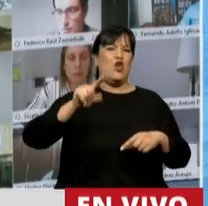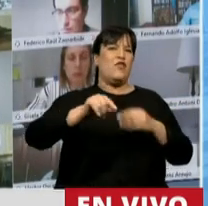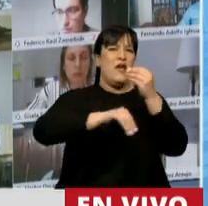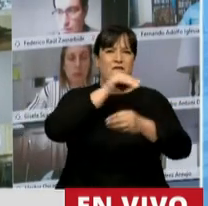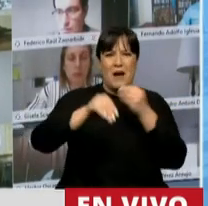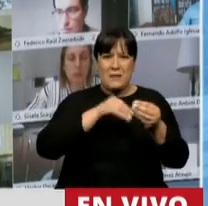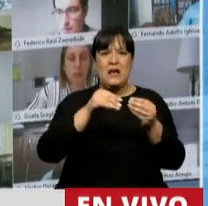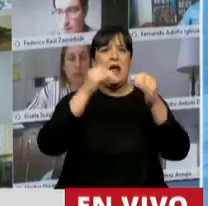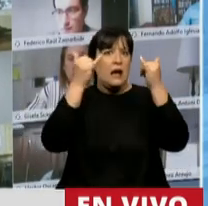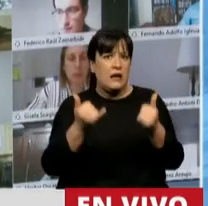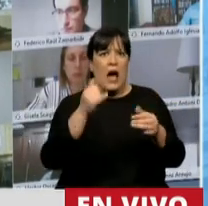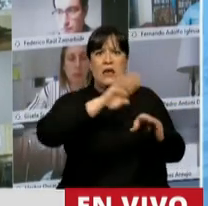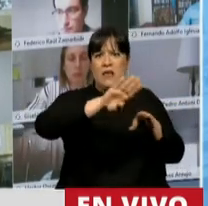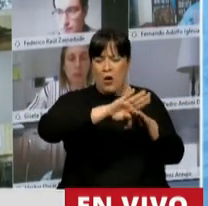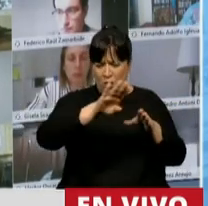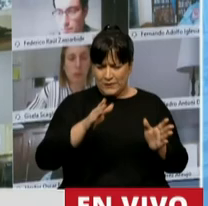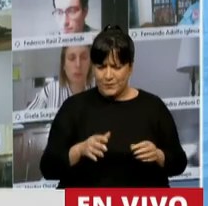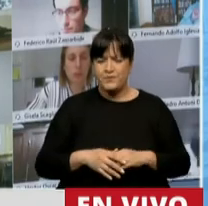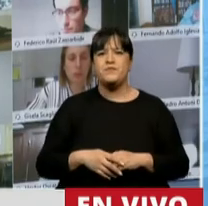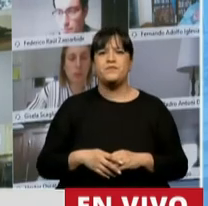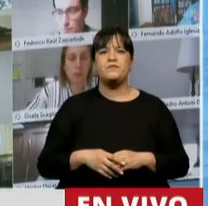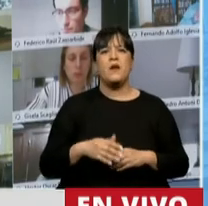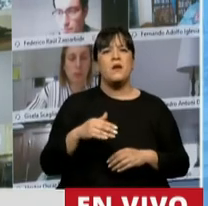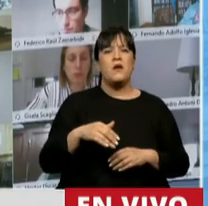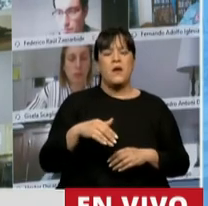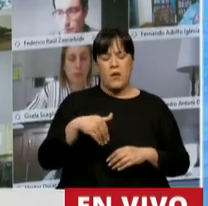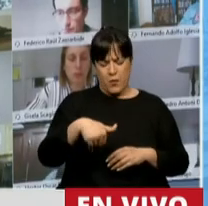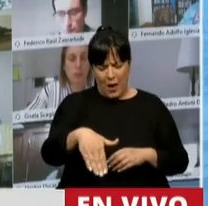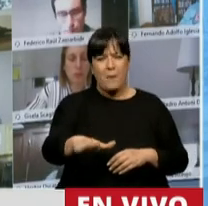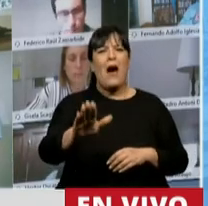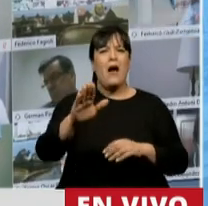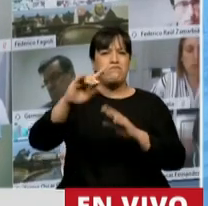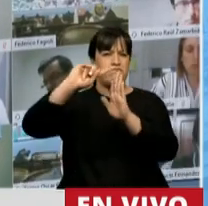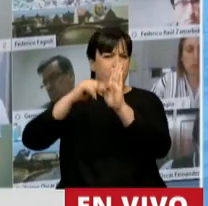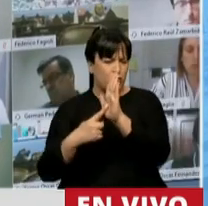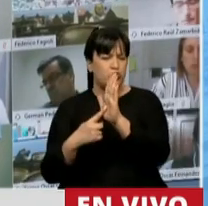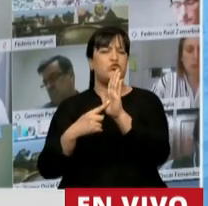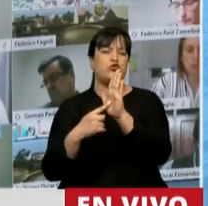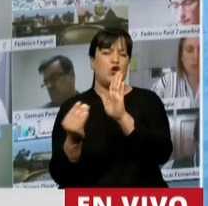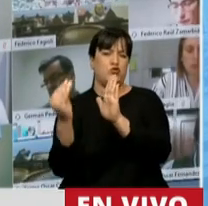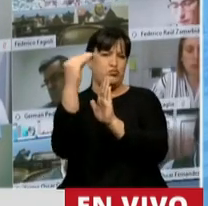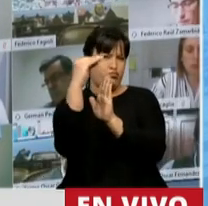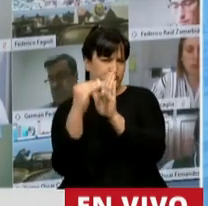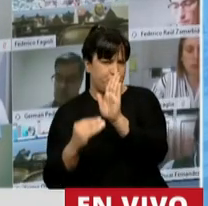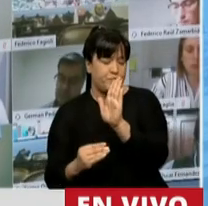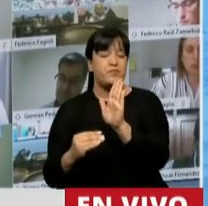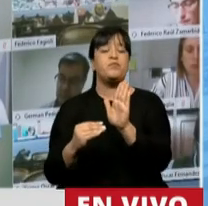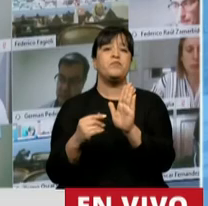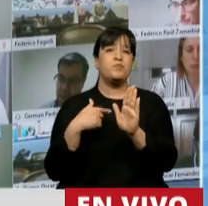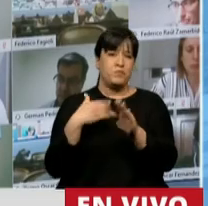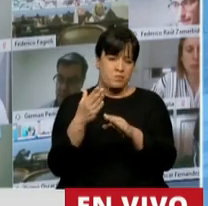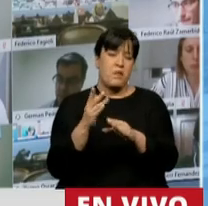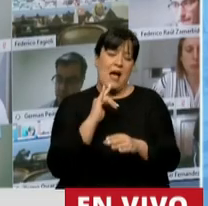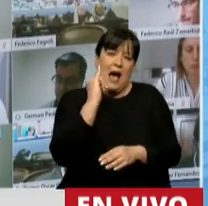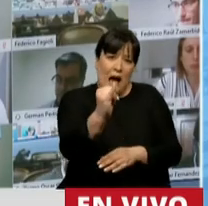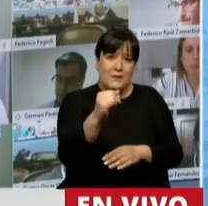y que está sobreendeudada. En particular vamos a ampliar en los puntos de en particular y desde ya adelantamos